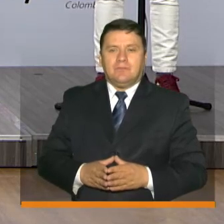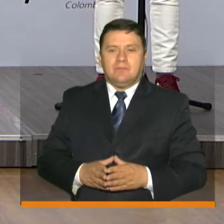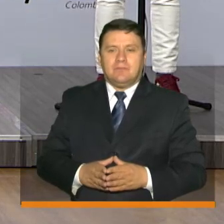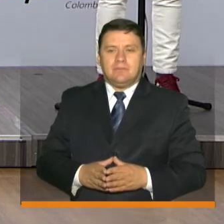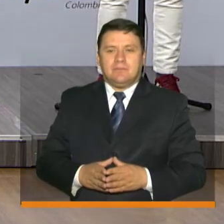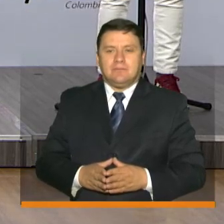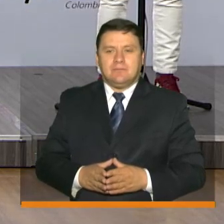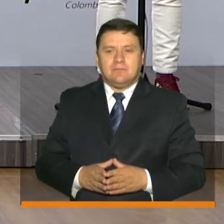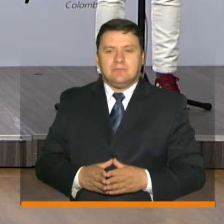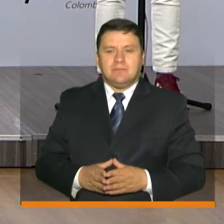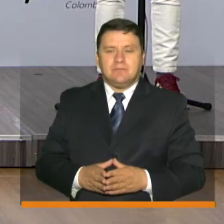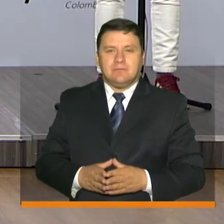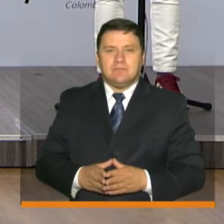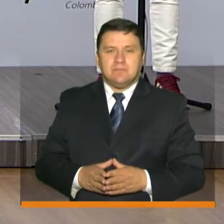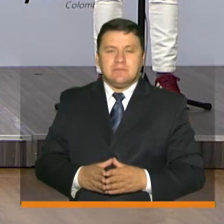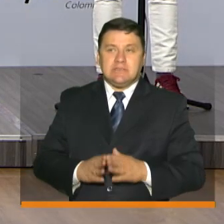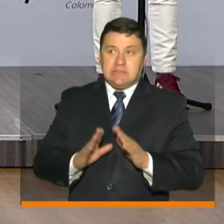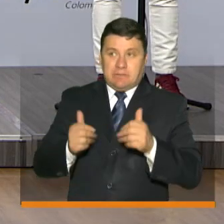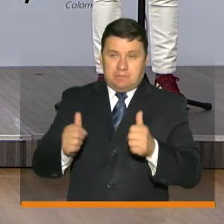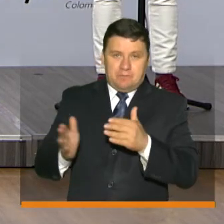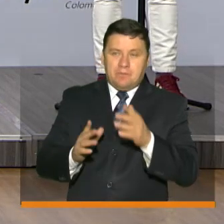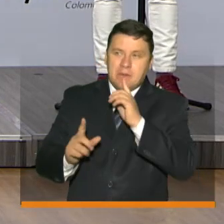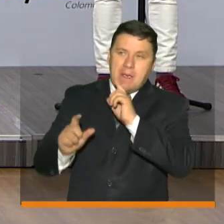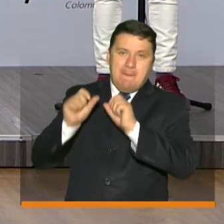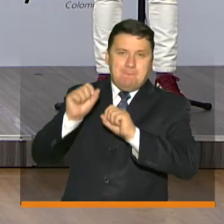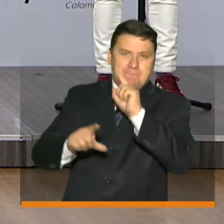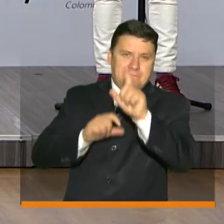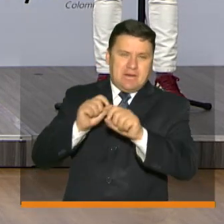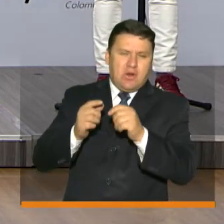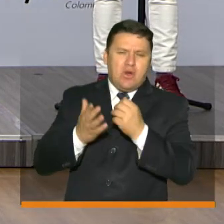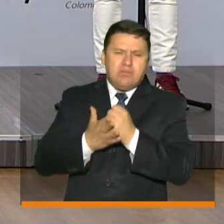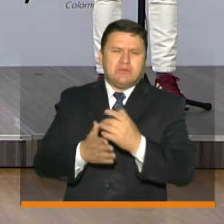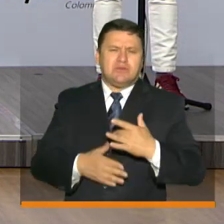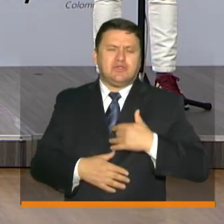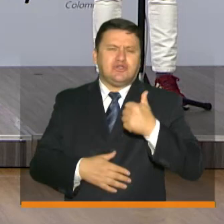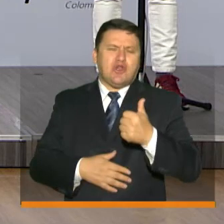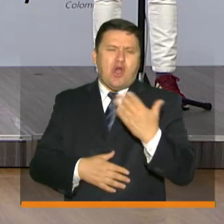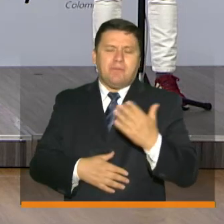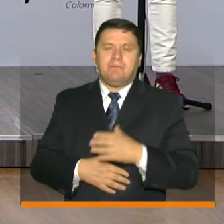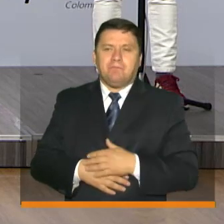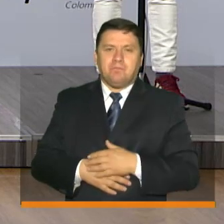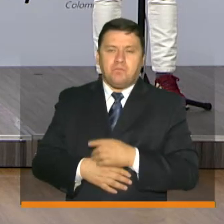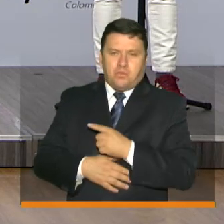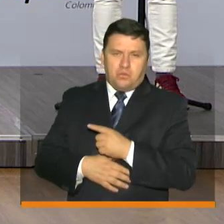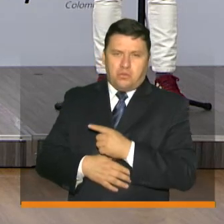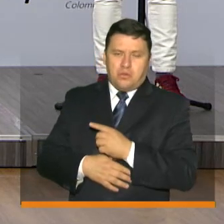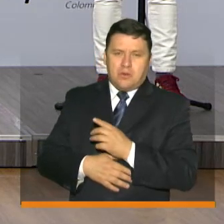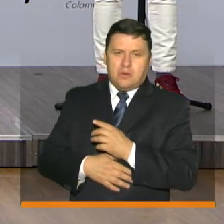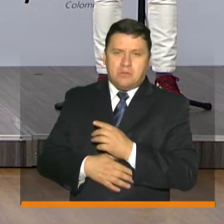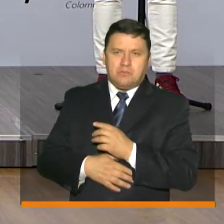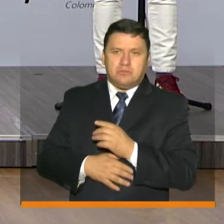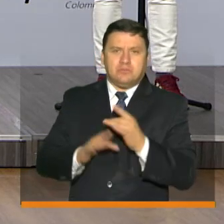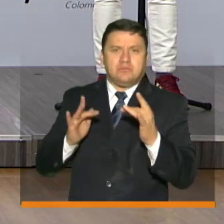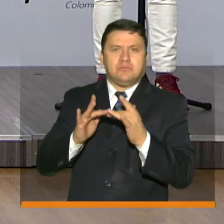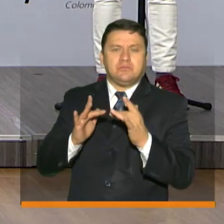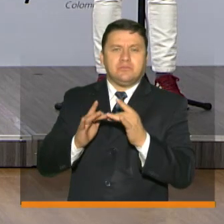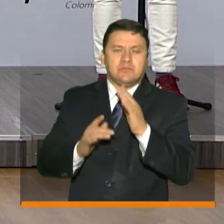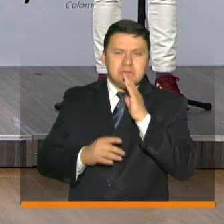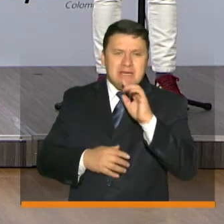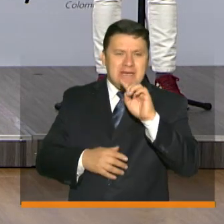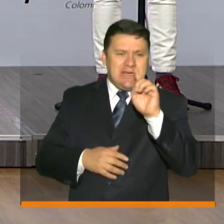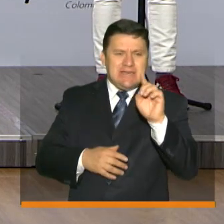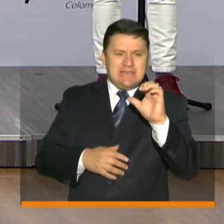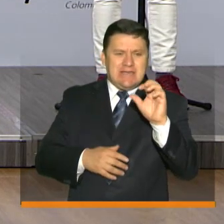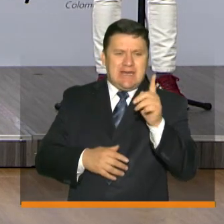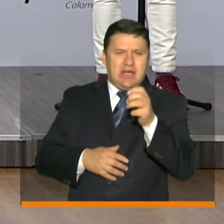con preguntas de este balance de ayudar nos hace bien hacemos contacto con el señor Sergio